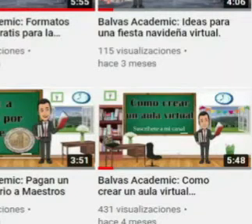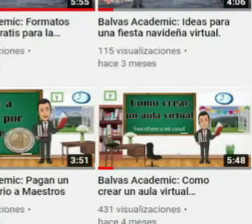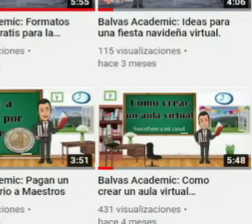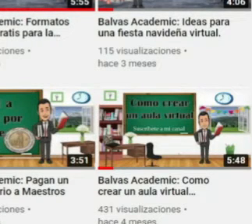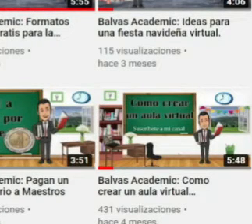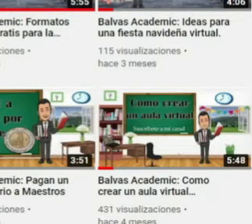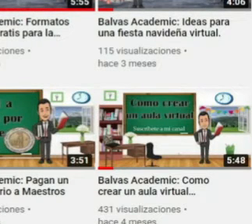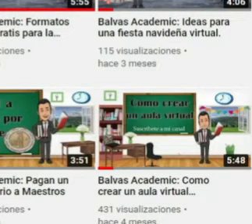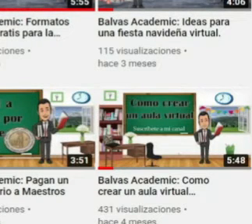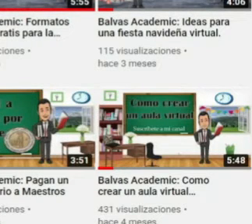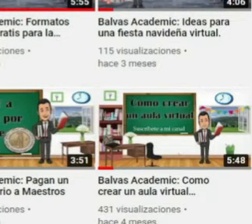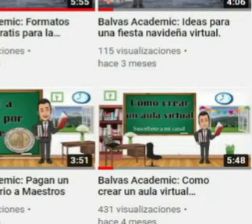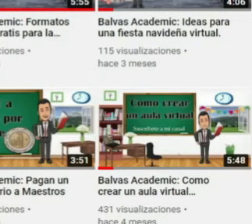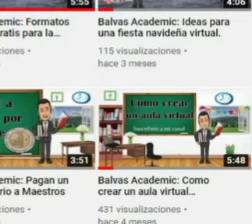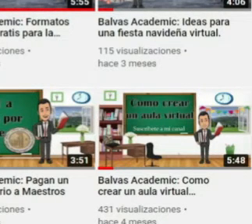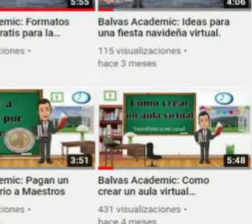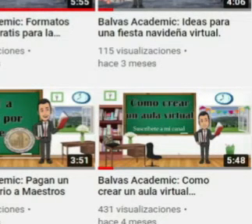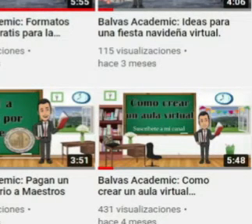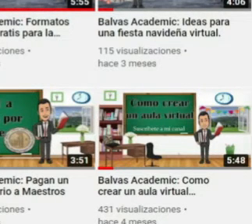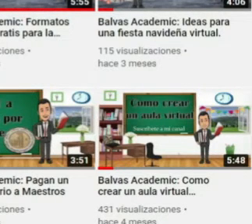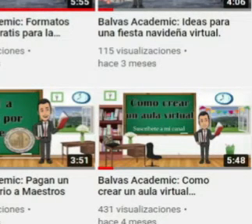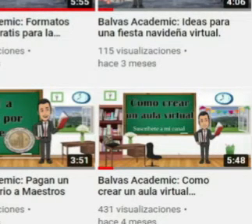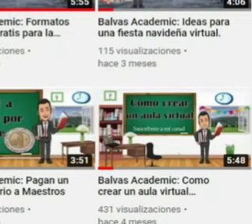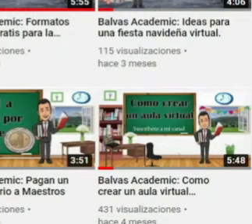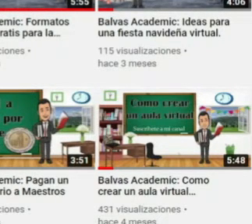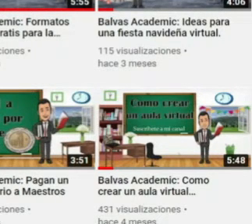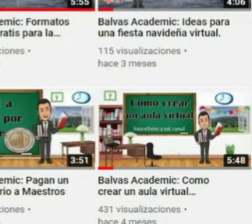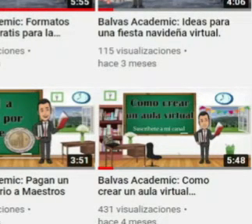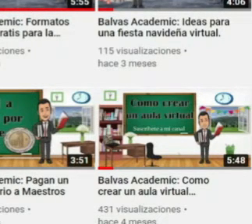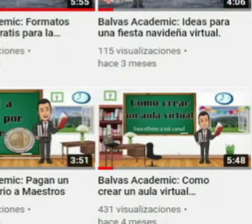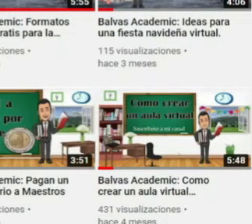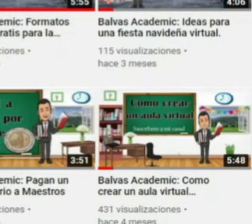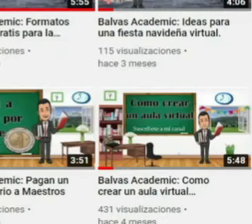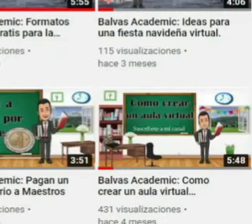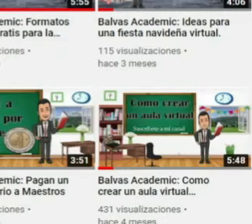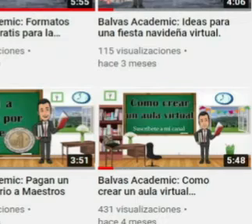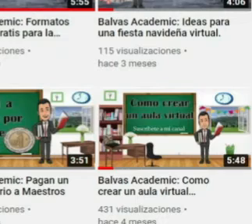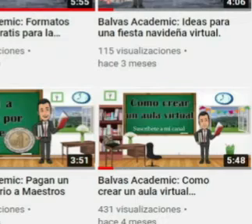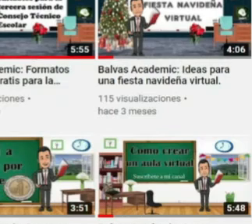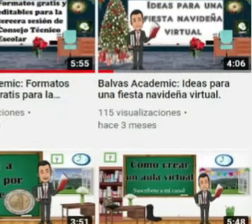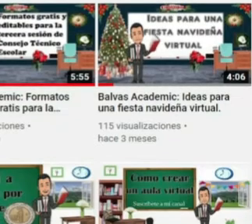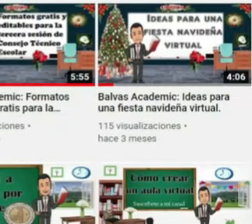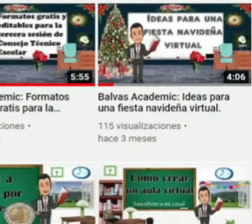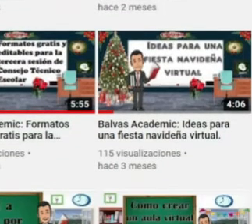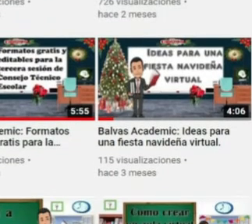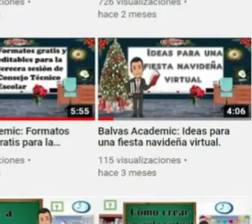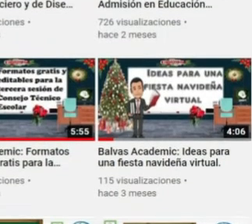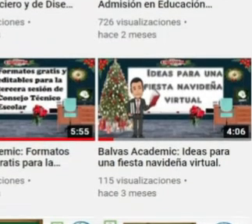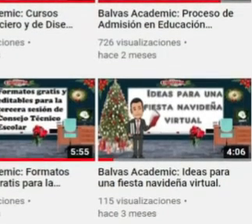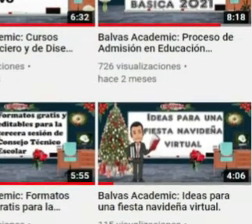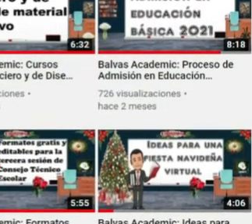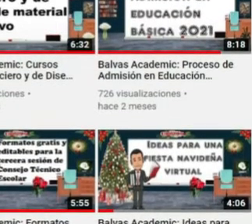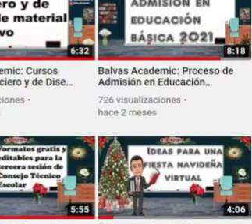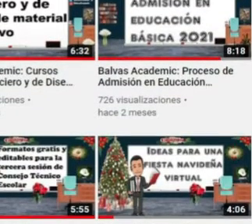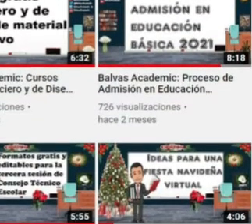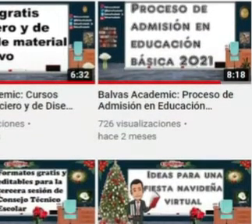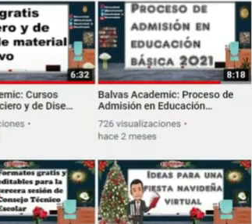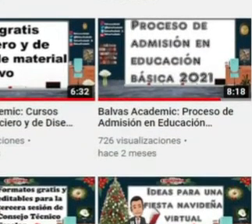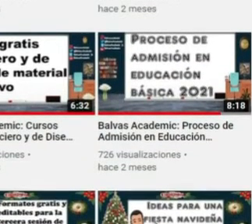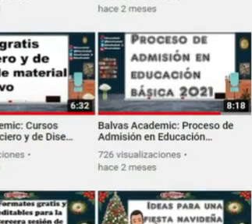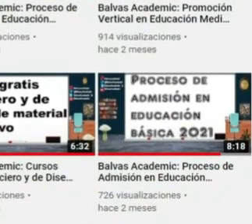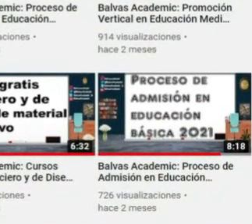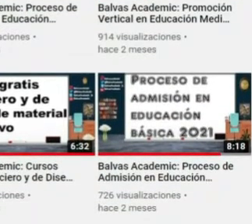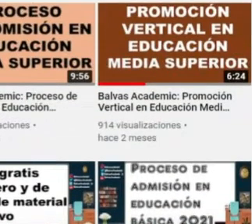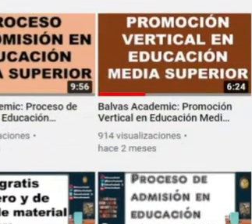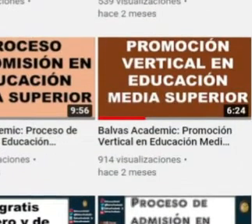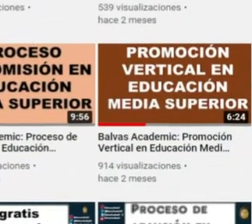gracias por ver este video. No olvides suscribirte a mi canal, darle like a este video y compartirlo para que llegue a más personas. También, sígueme en mis redes